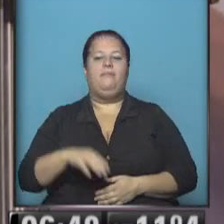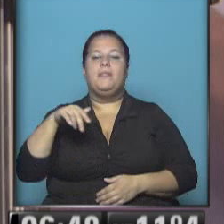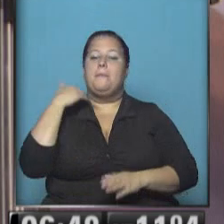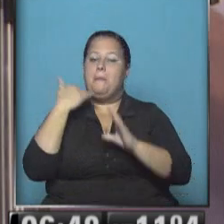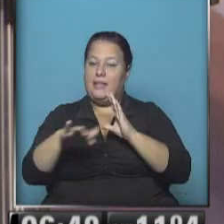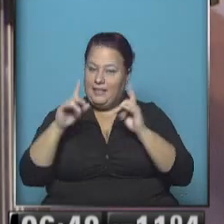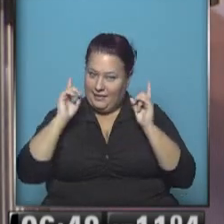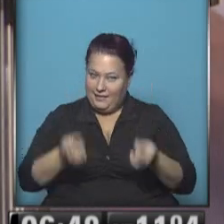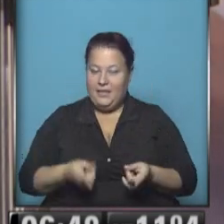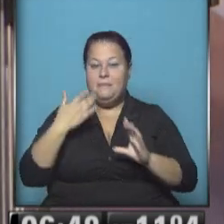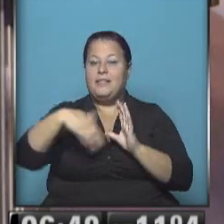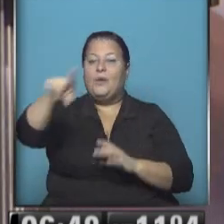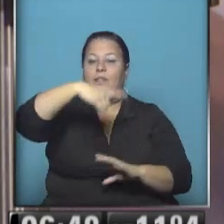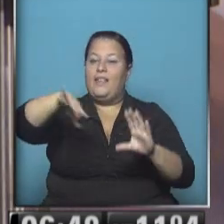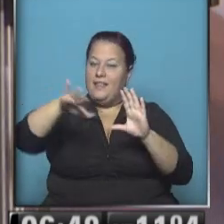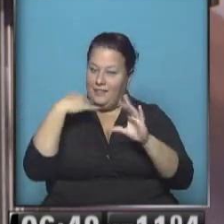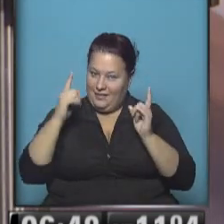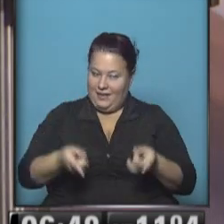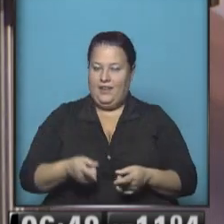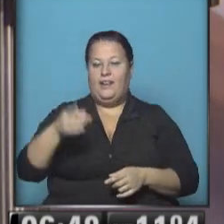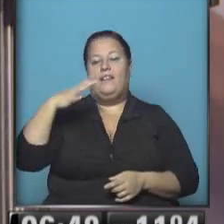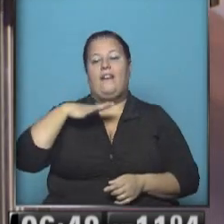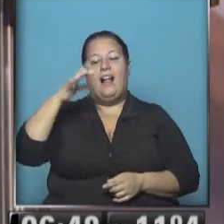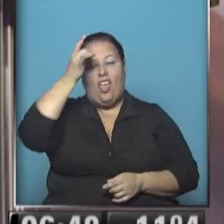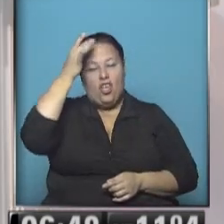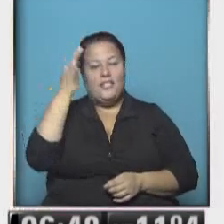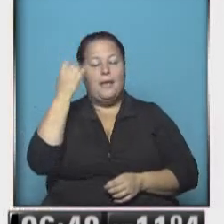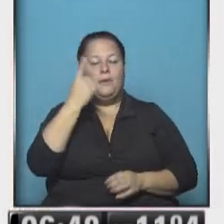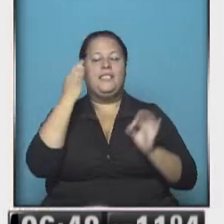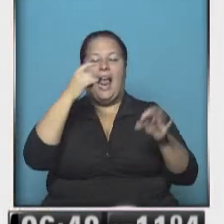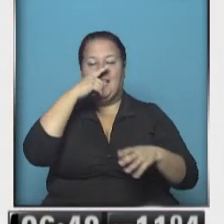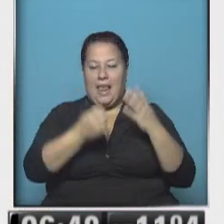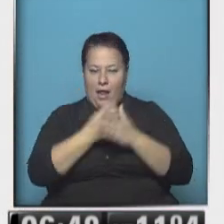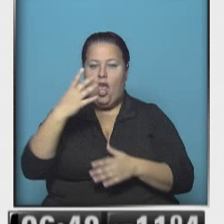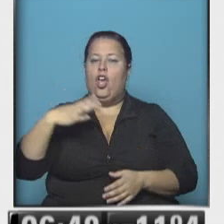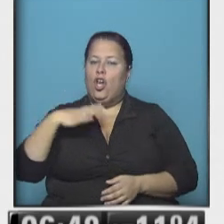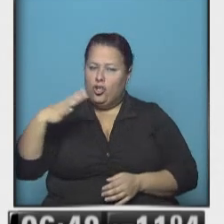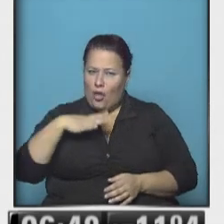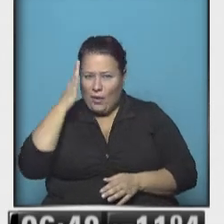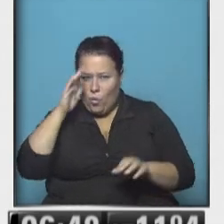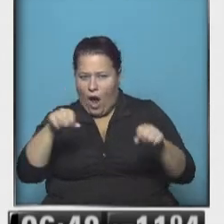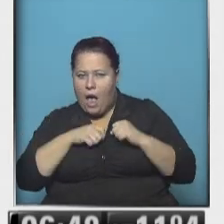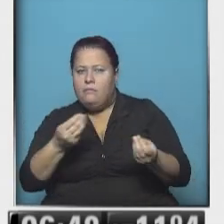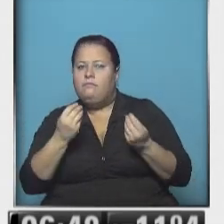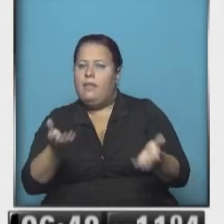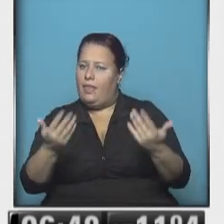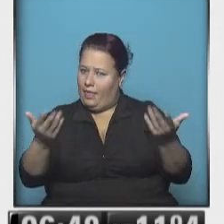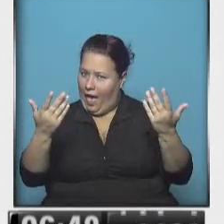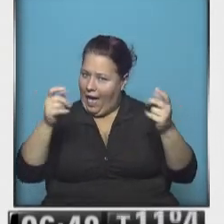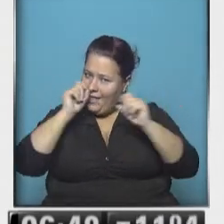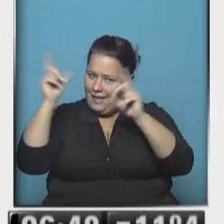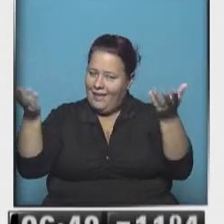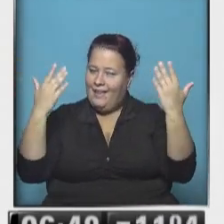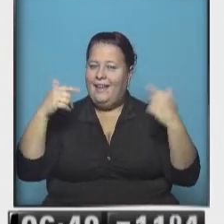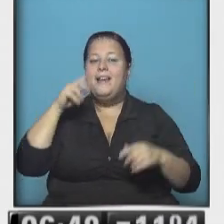mensajes, los mensajes de ustedes. 12 minutos faltan para las 7 de la mañana todavía. ¿Estás en la cama? ¿Qué estás esperando? arriba.